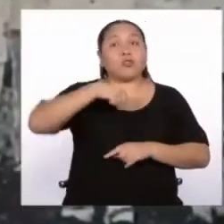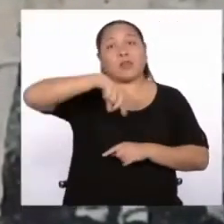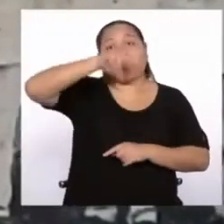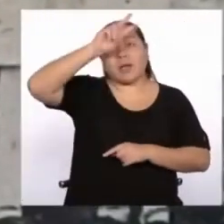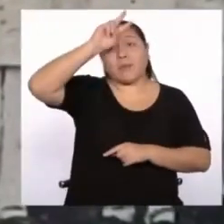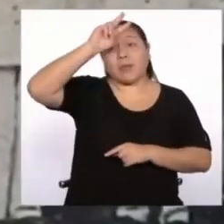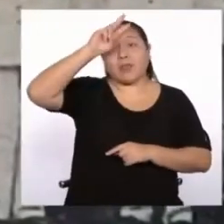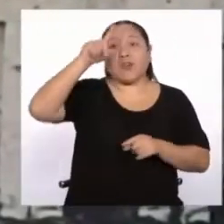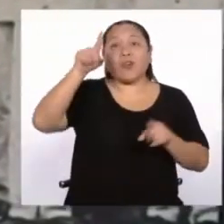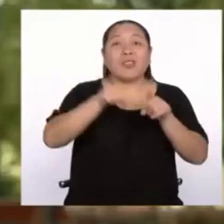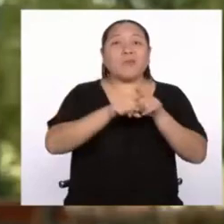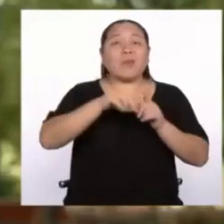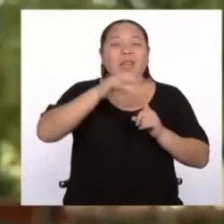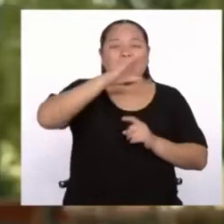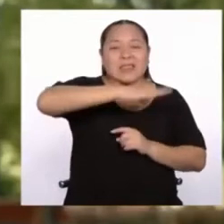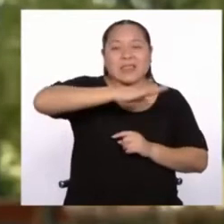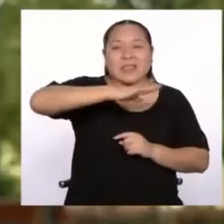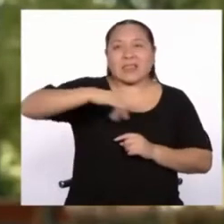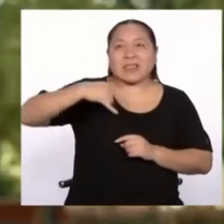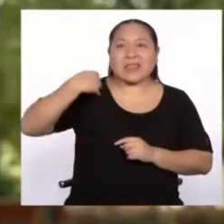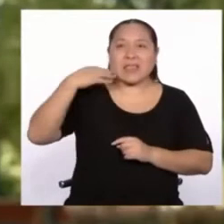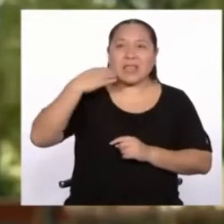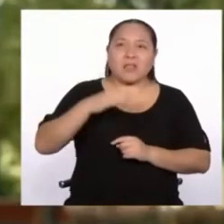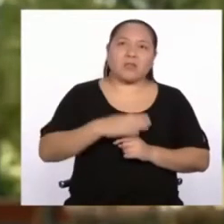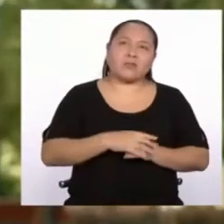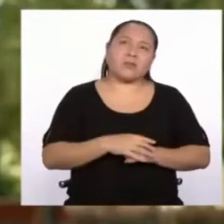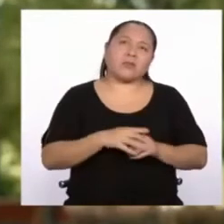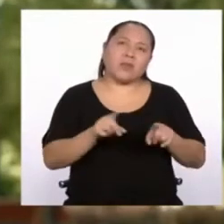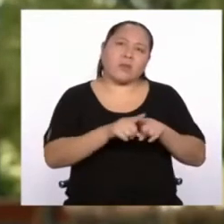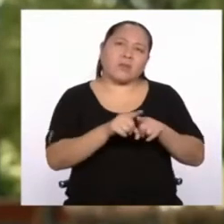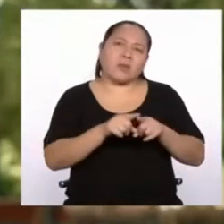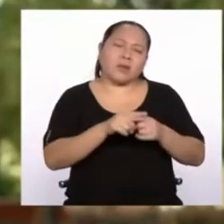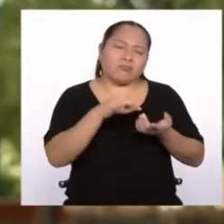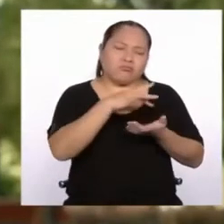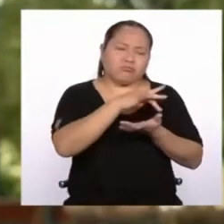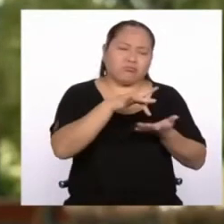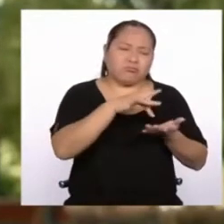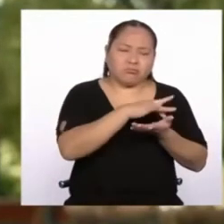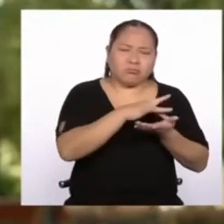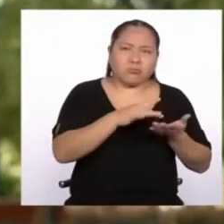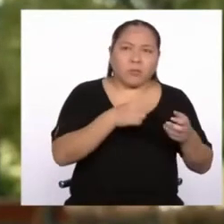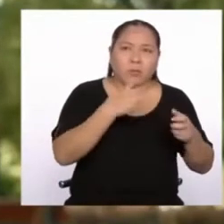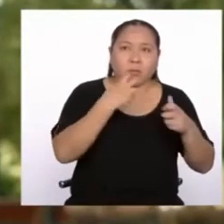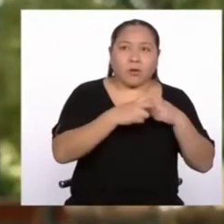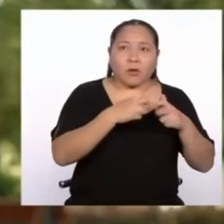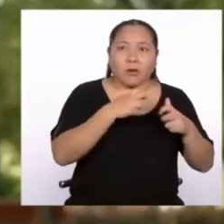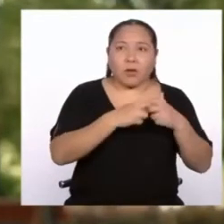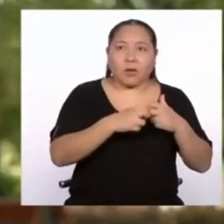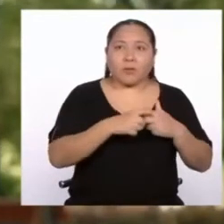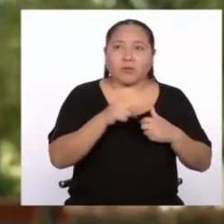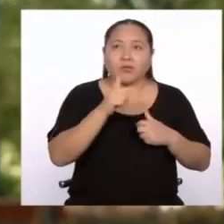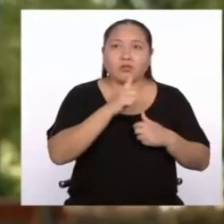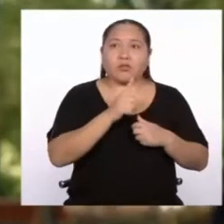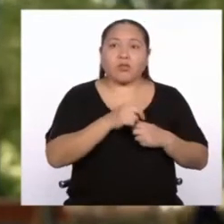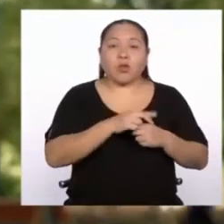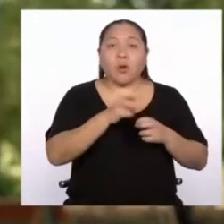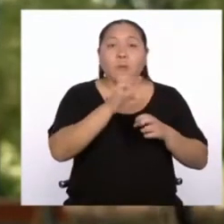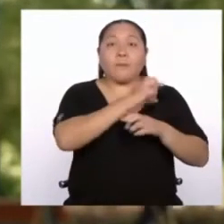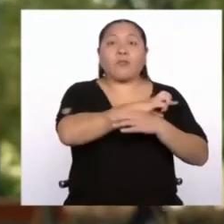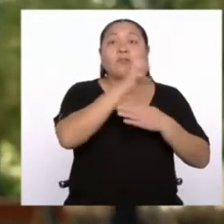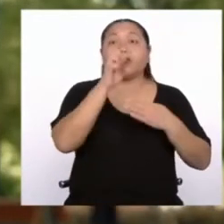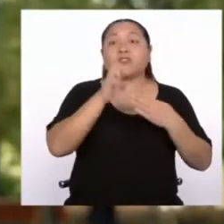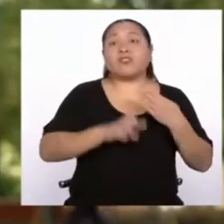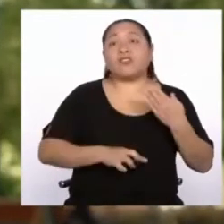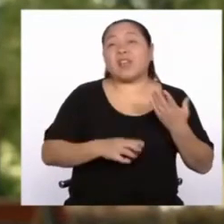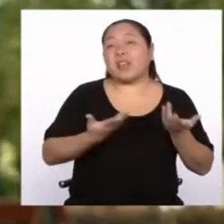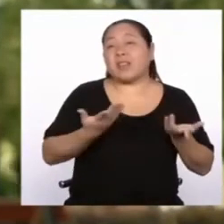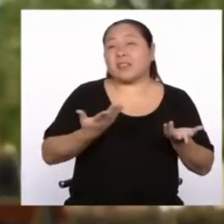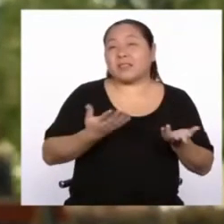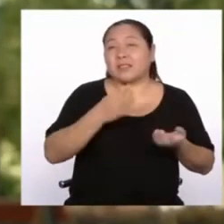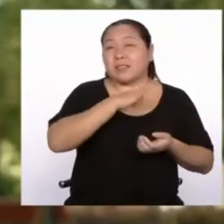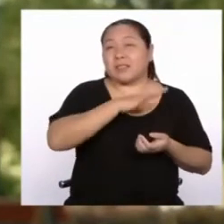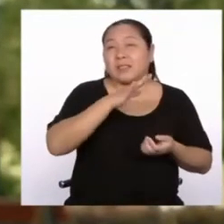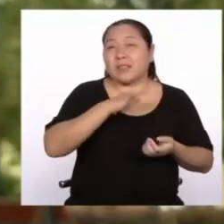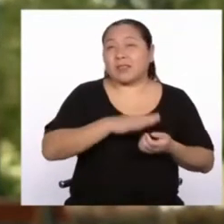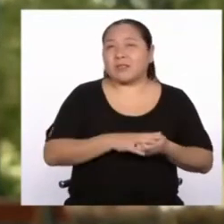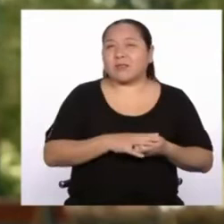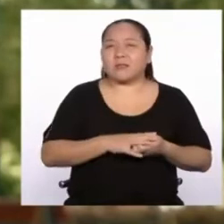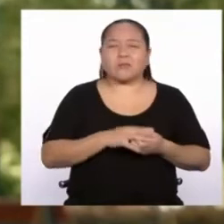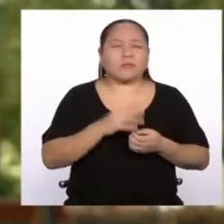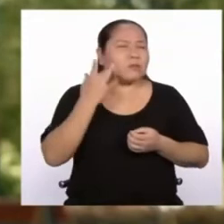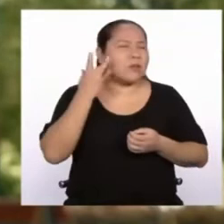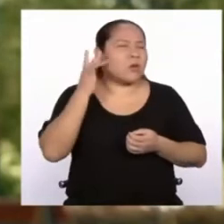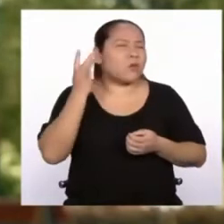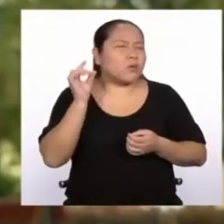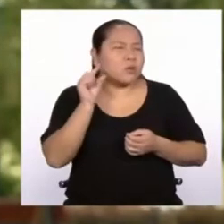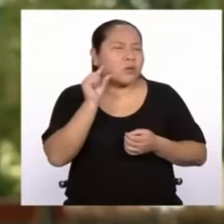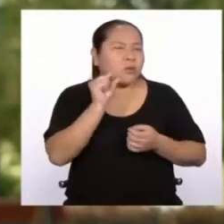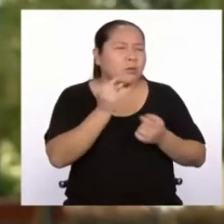Es una versión, hay defectos de la época, tanto del disco como de músicos no profesionales como son los niños. Un poco desafinados,